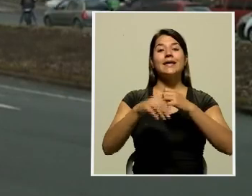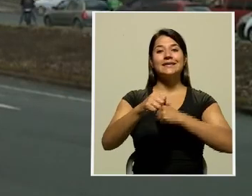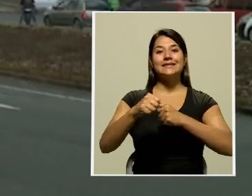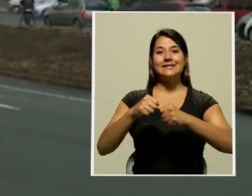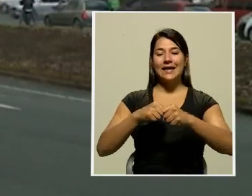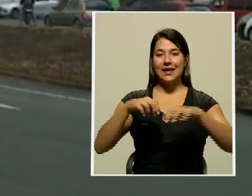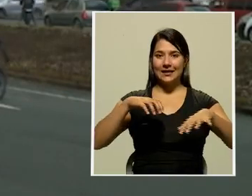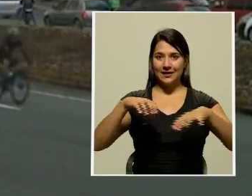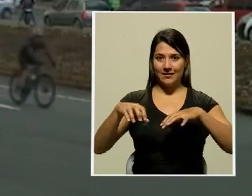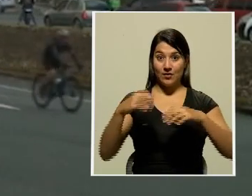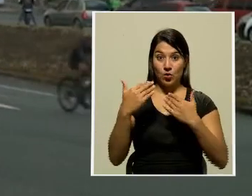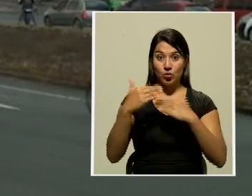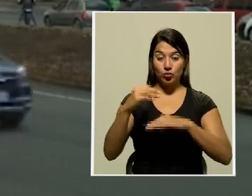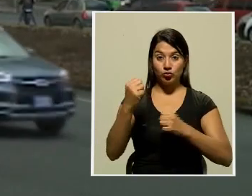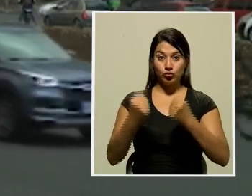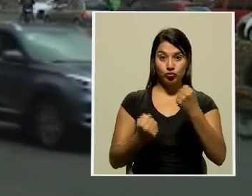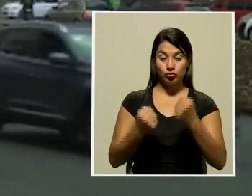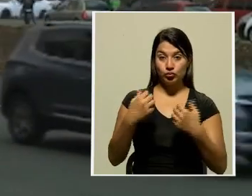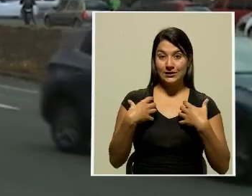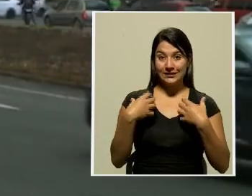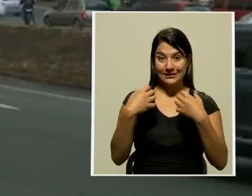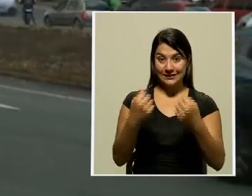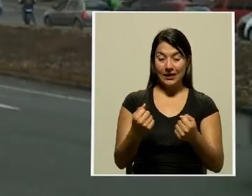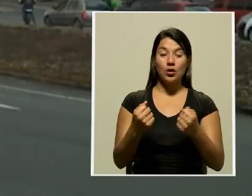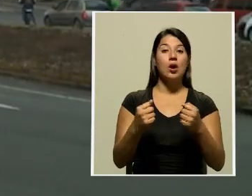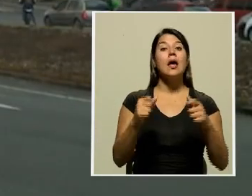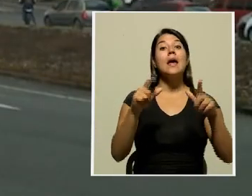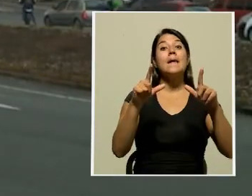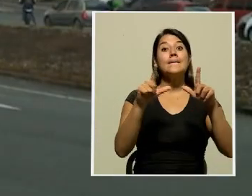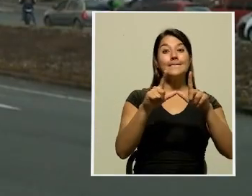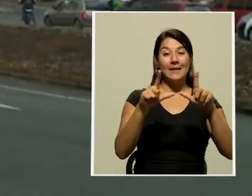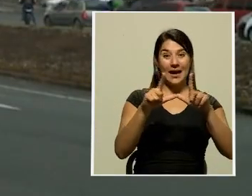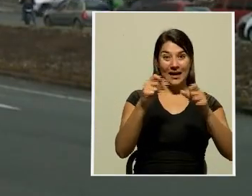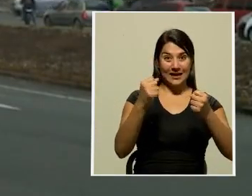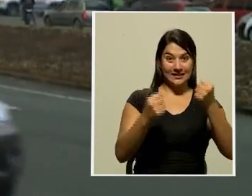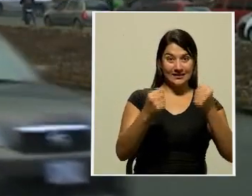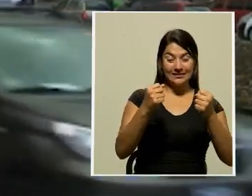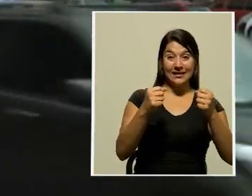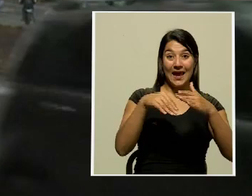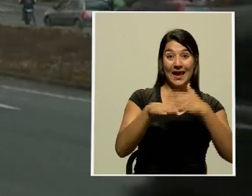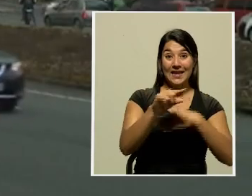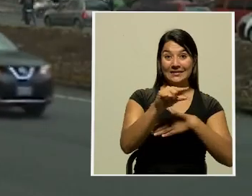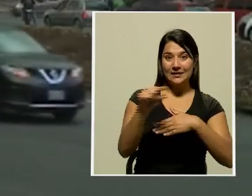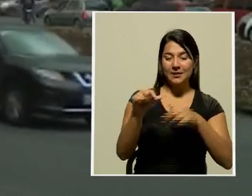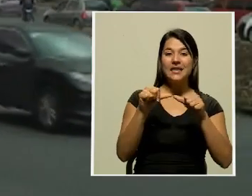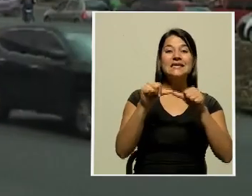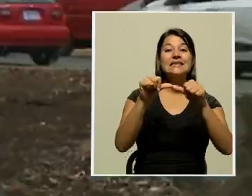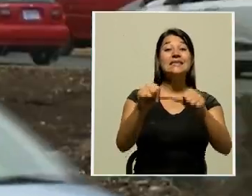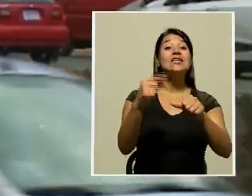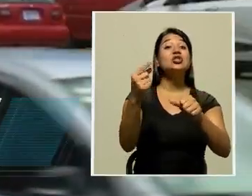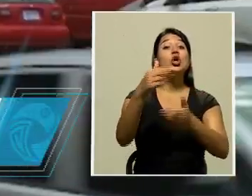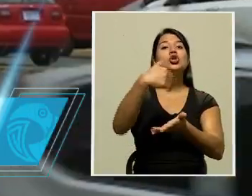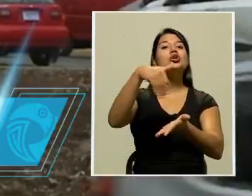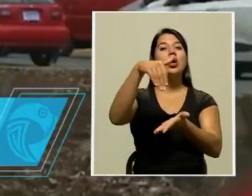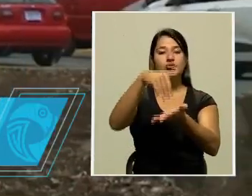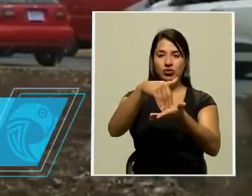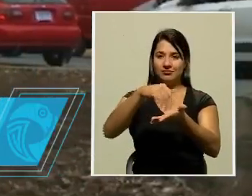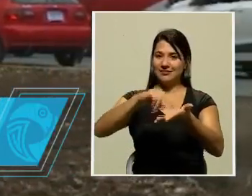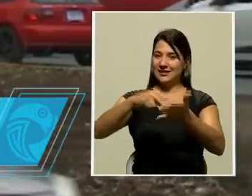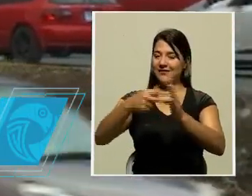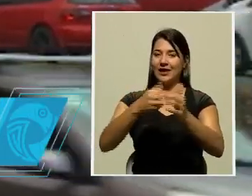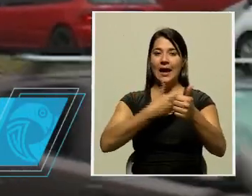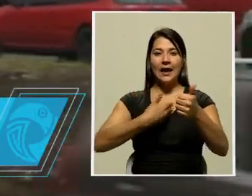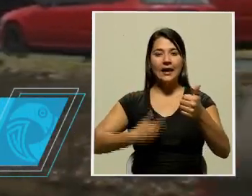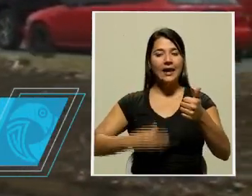La restricción vehicular sanitaria de placas entre semana seguirá solo en el casco central de San José a partir del